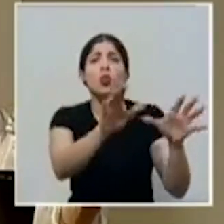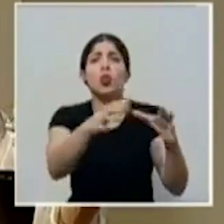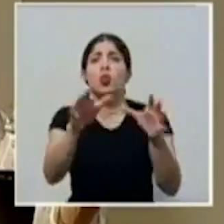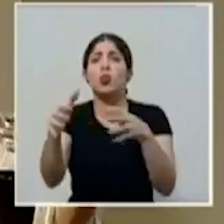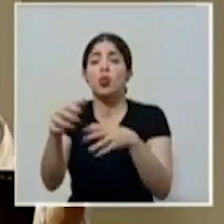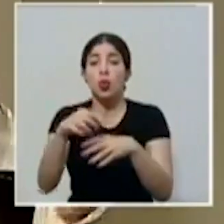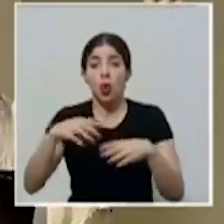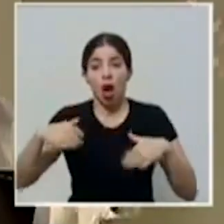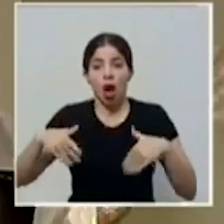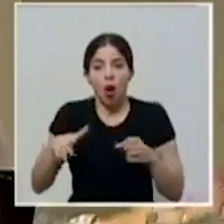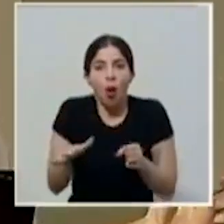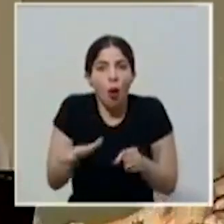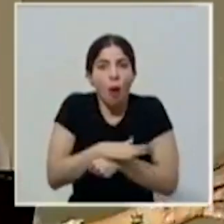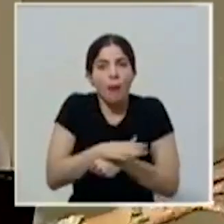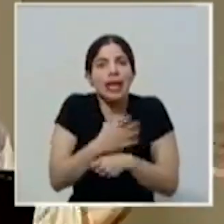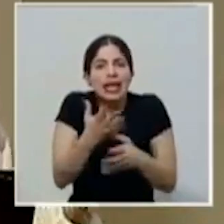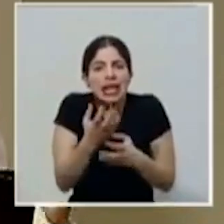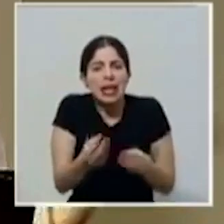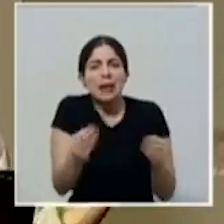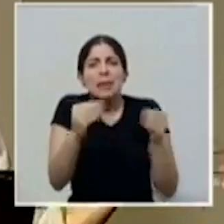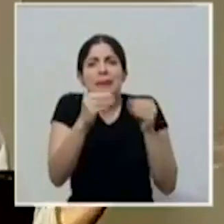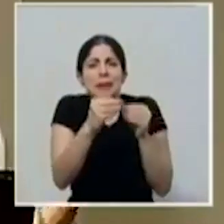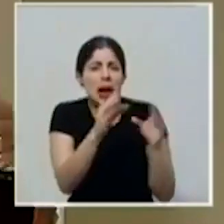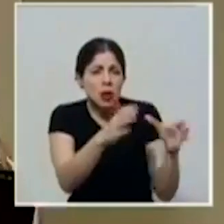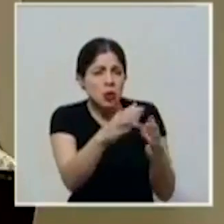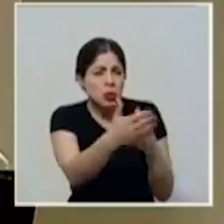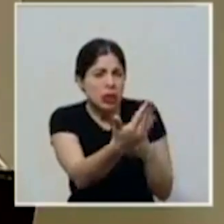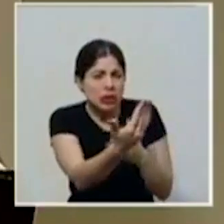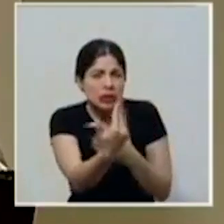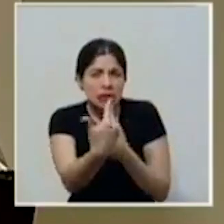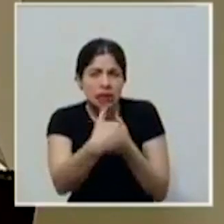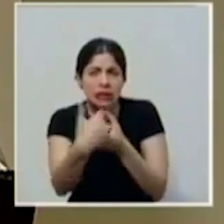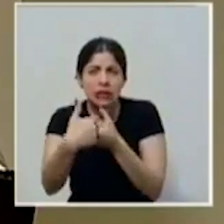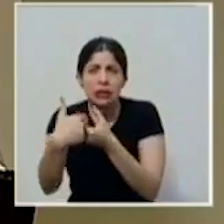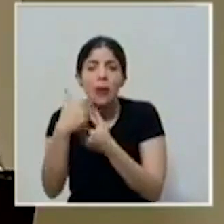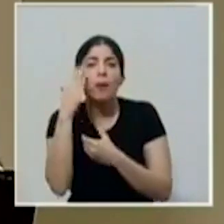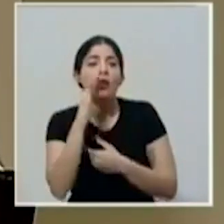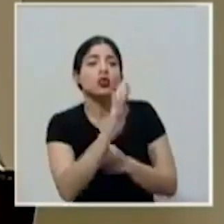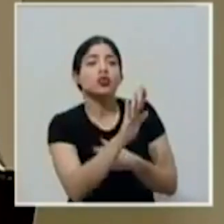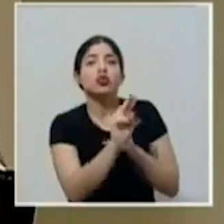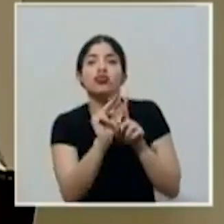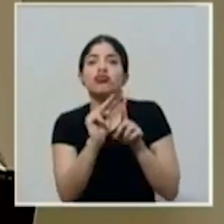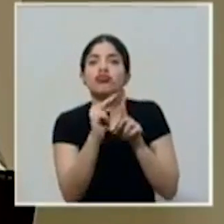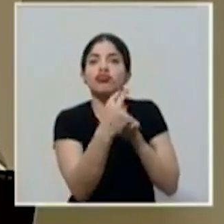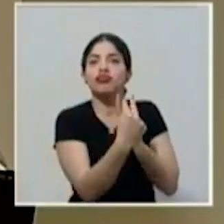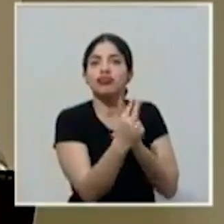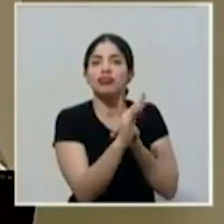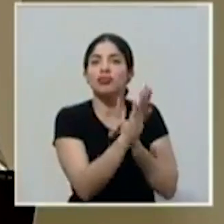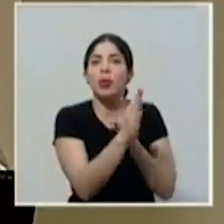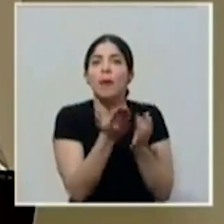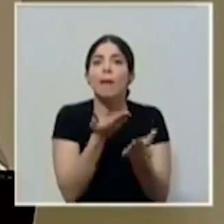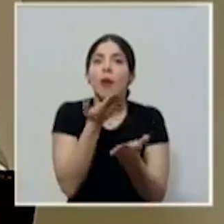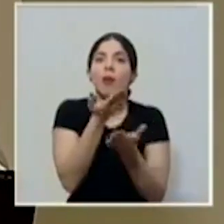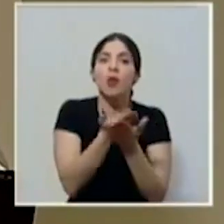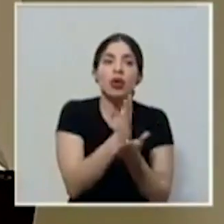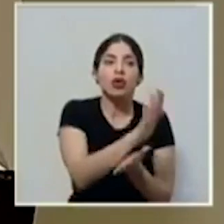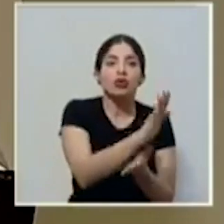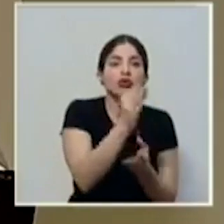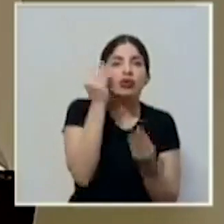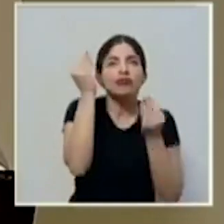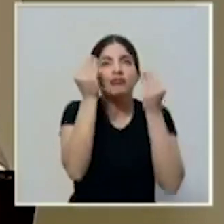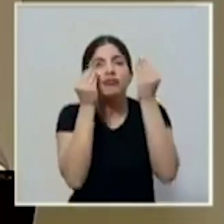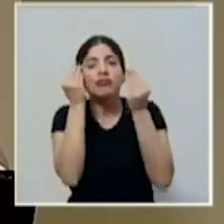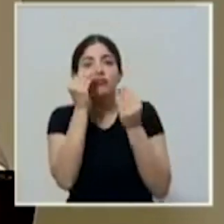a todos los sectores ahí. Entonces, queremos en este momento ampliar la visión sobre las propuestas en las que están pensando los